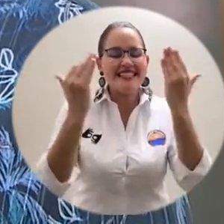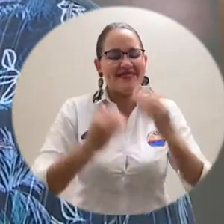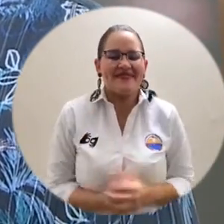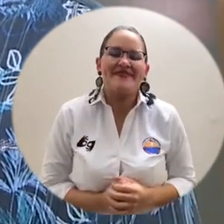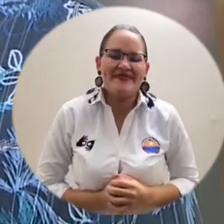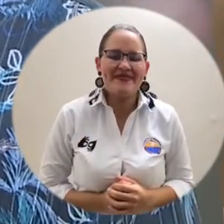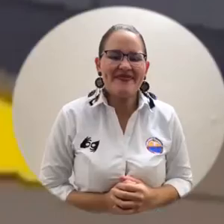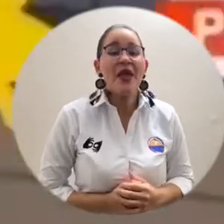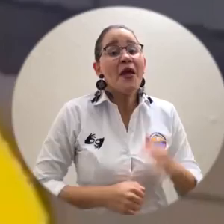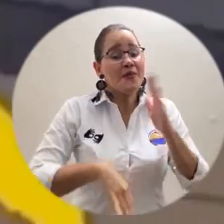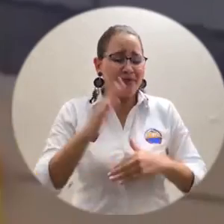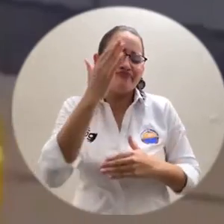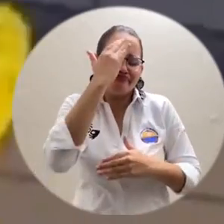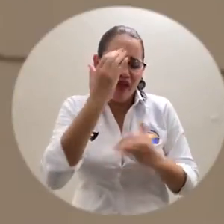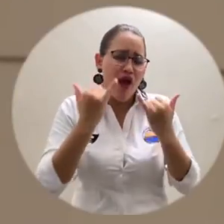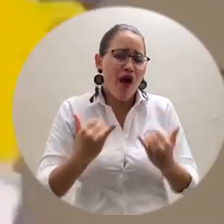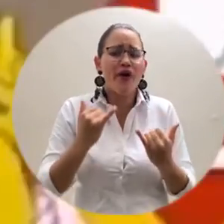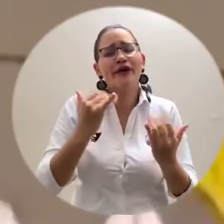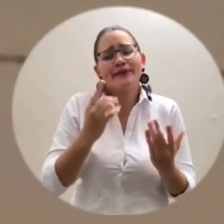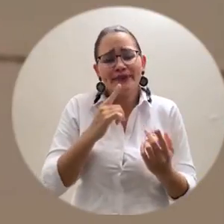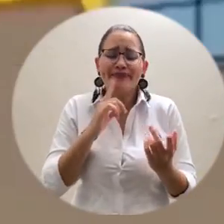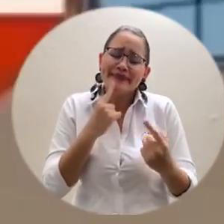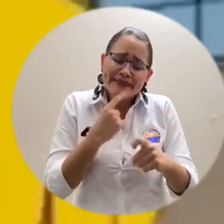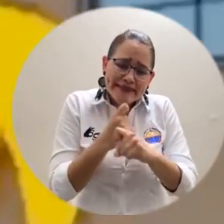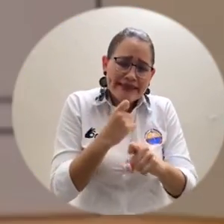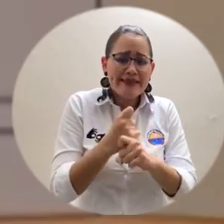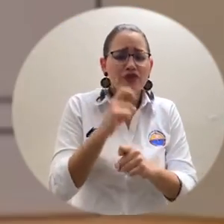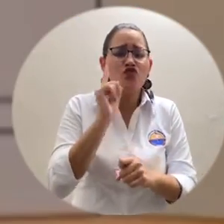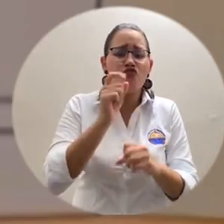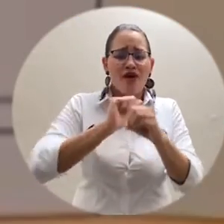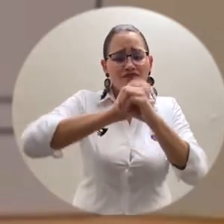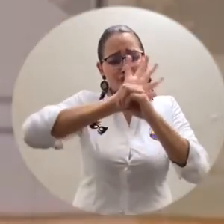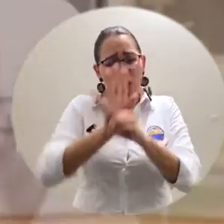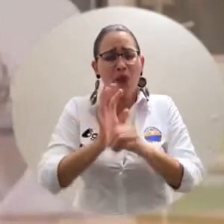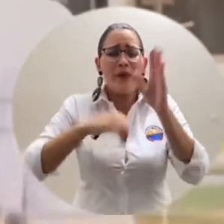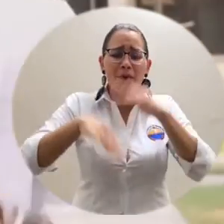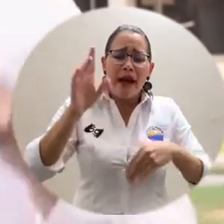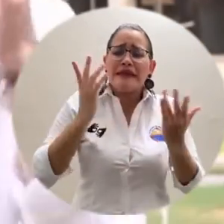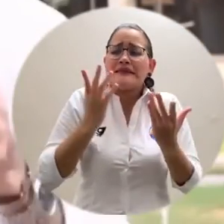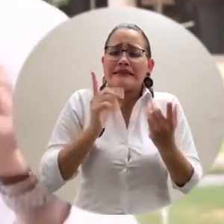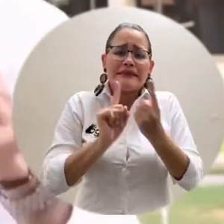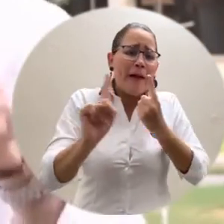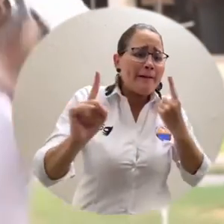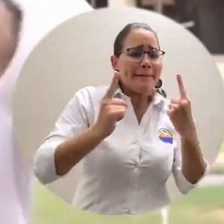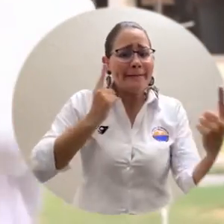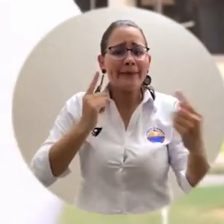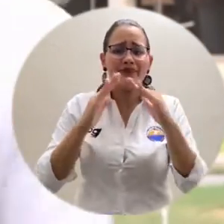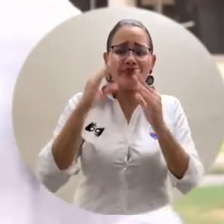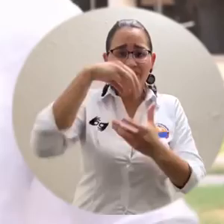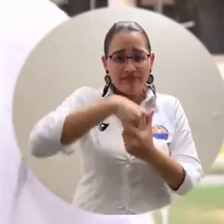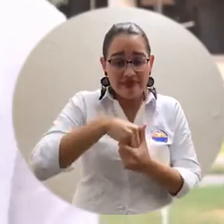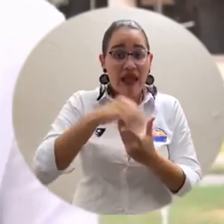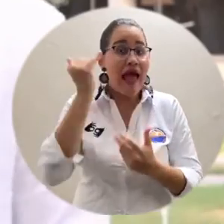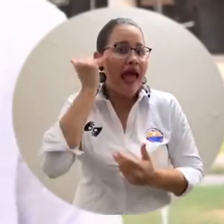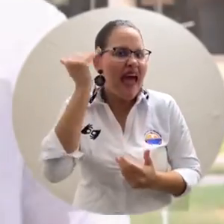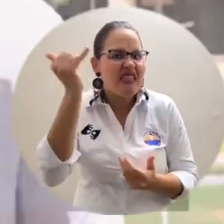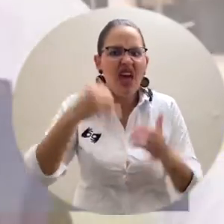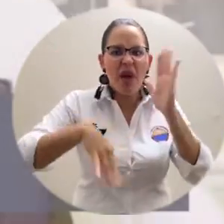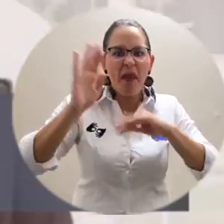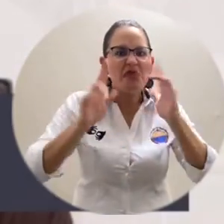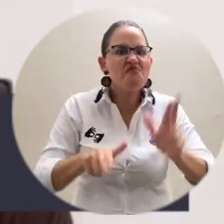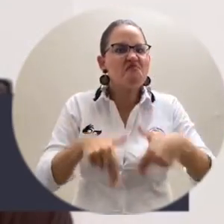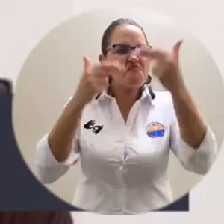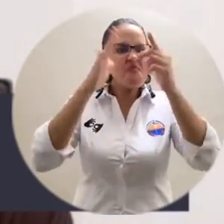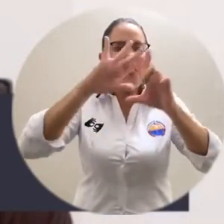es fundamental. Debido al aislamiento obligatorio como prevención ante el COVID-19, la totalidad de la agenda se ha programado a través de plataformas